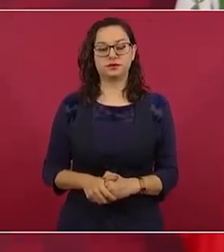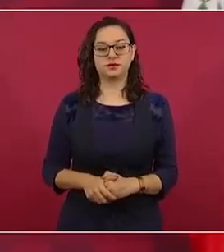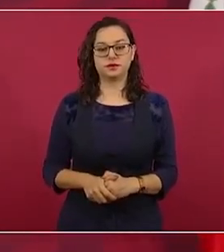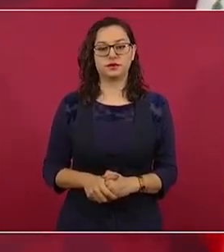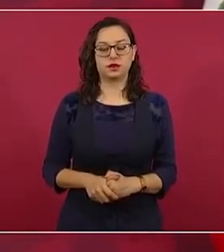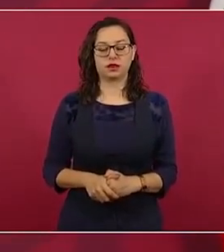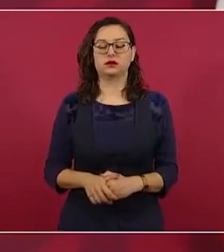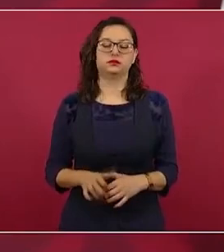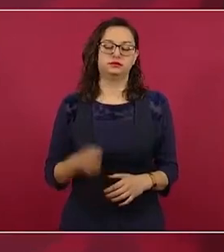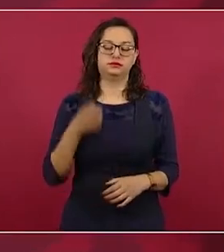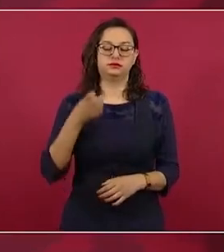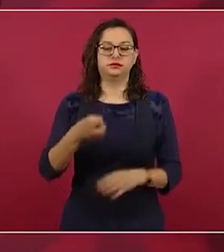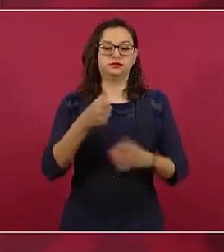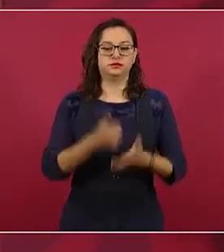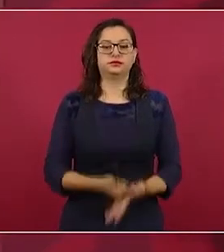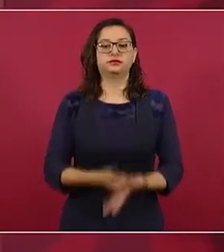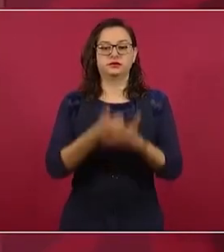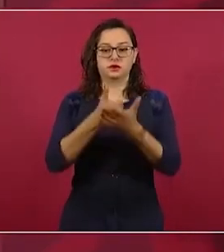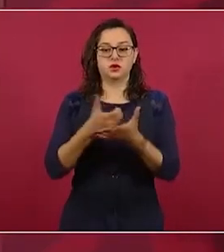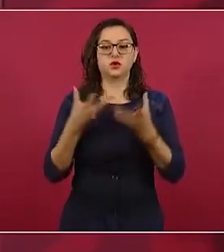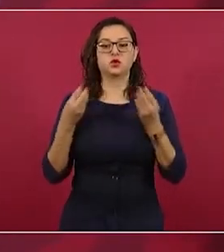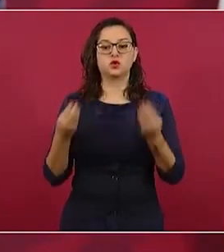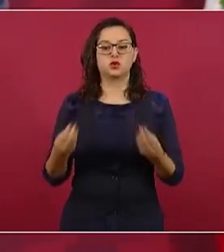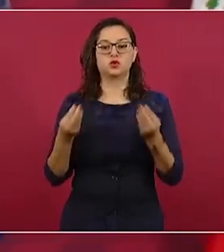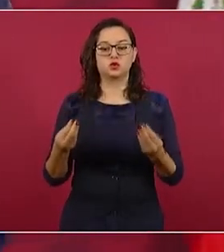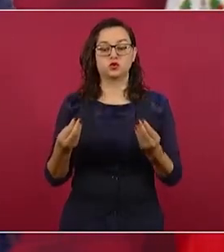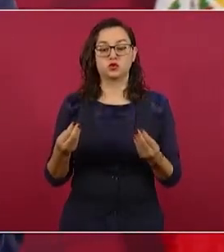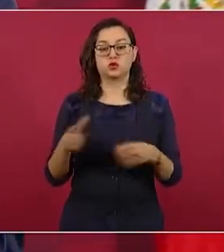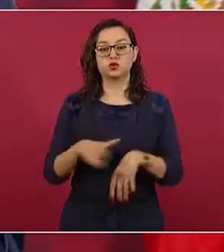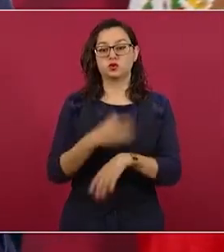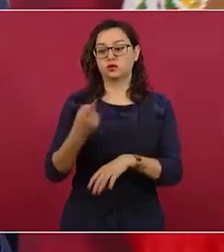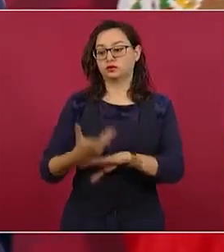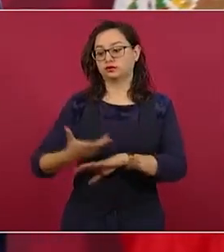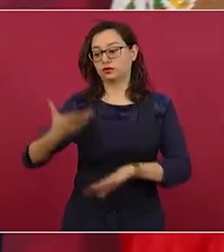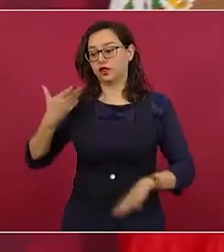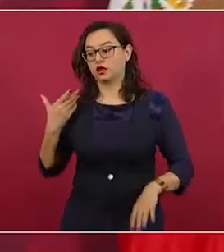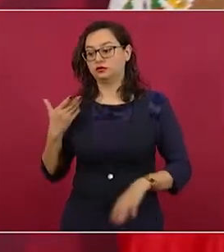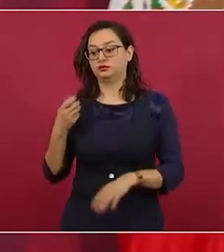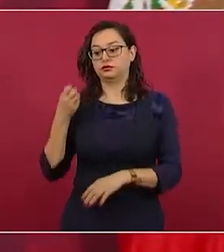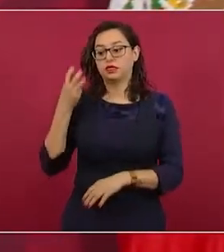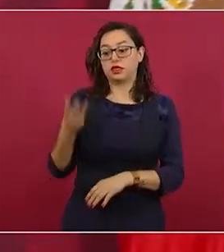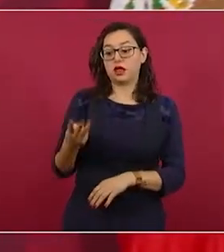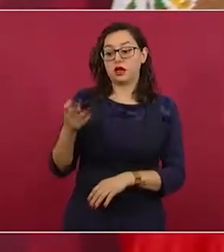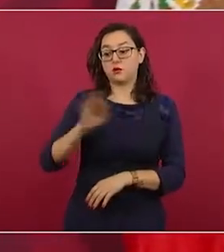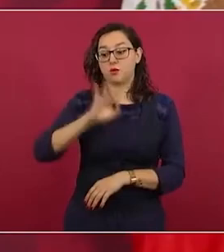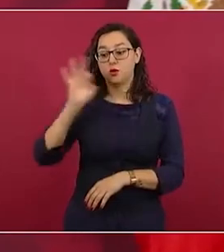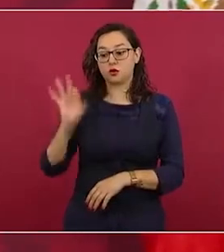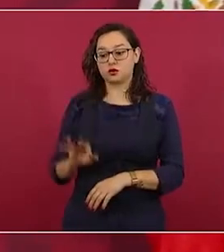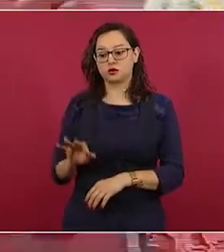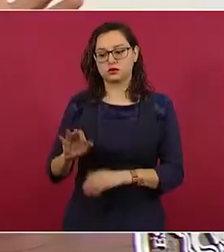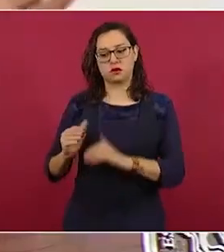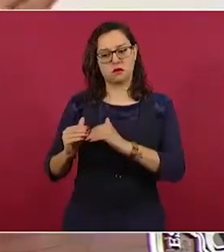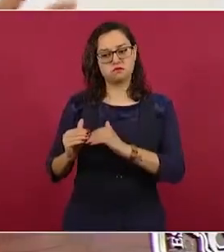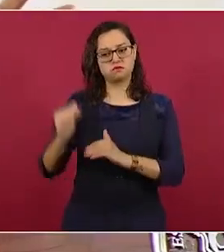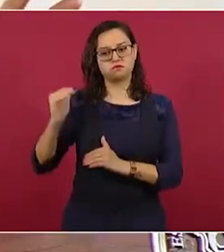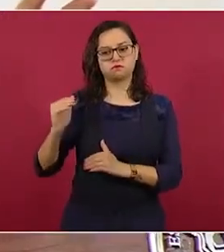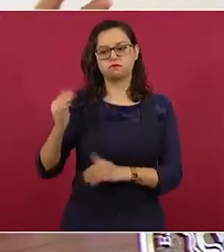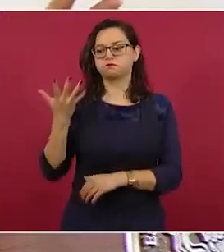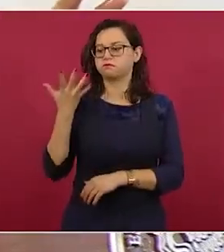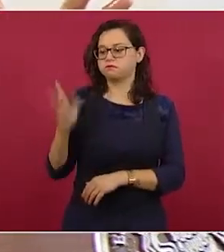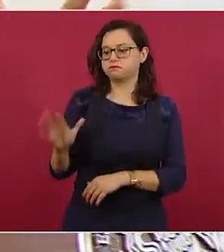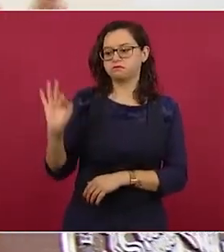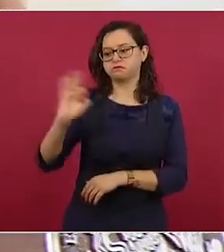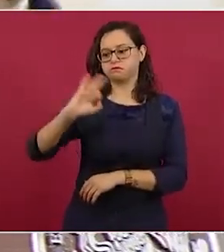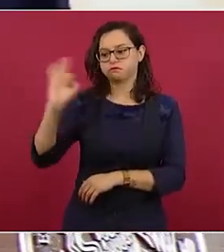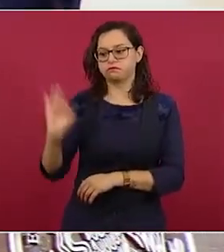eso ya nos va a ayudar. De producir el 3 por ciento en las hidroeléctricas, vamos a subir al 10 este año